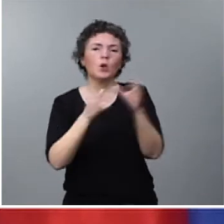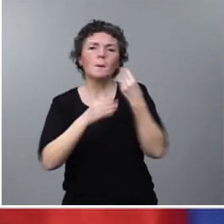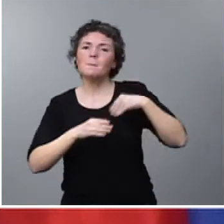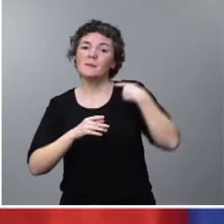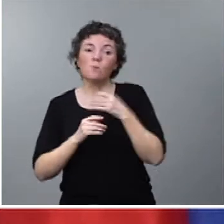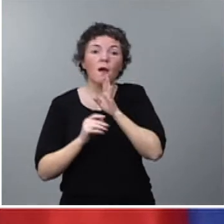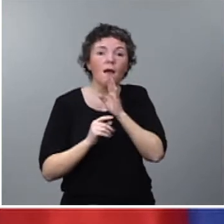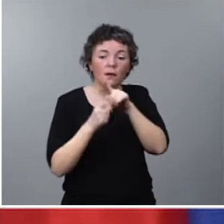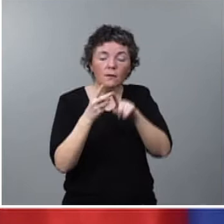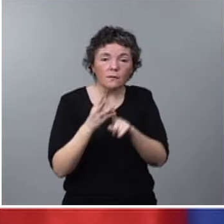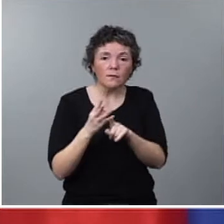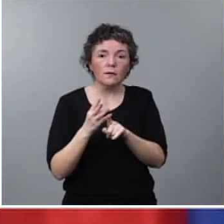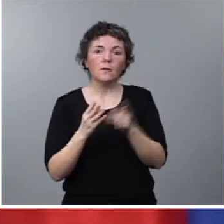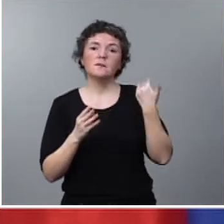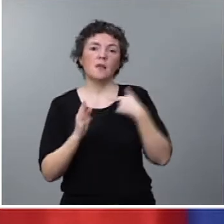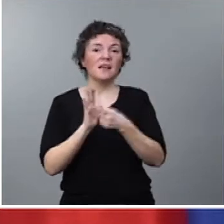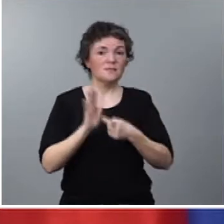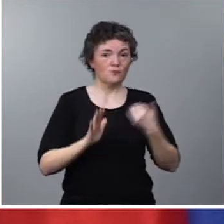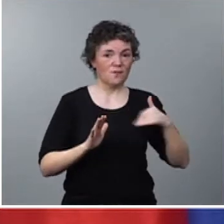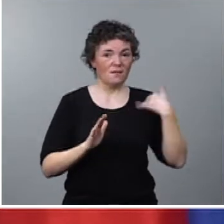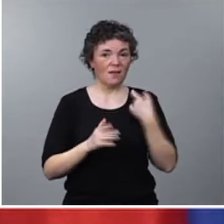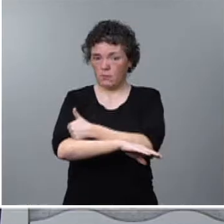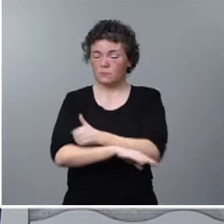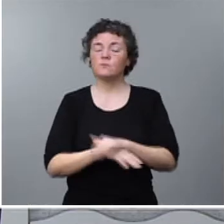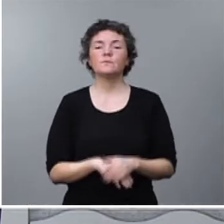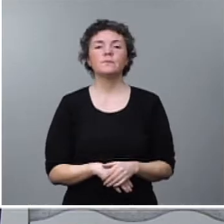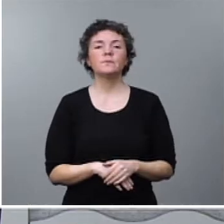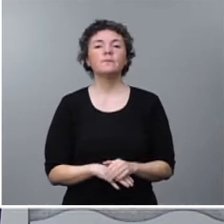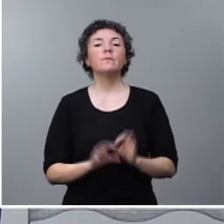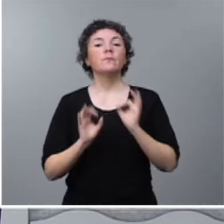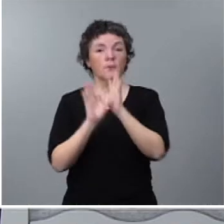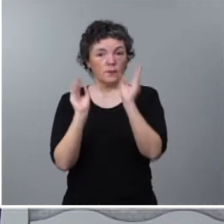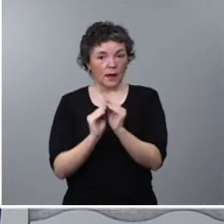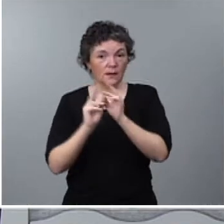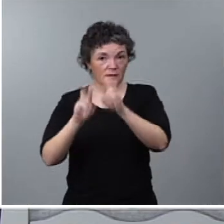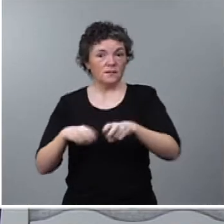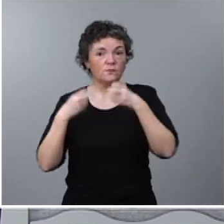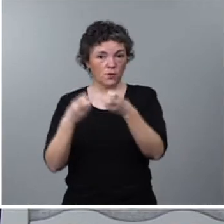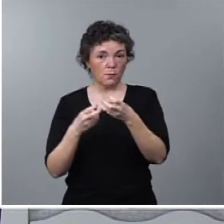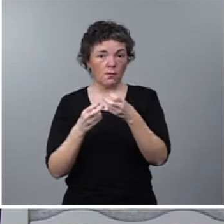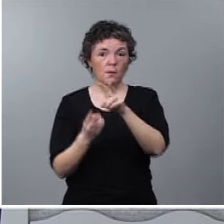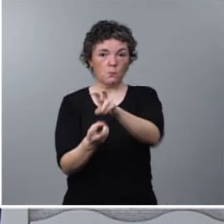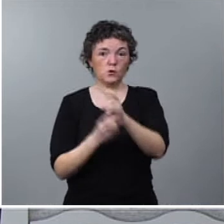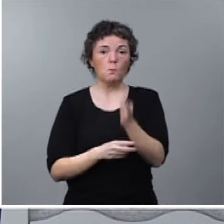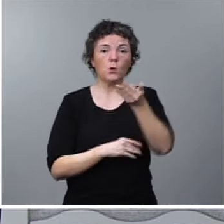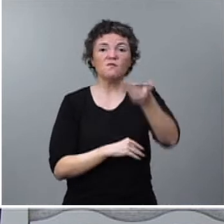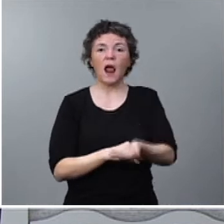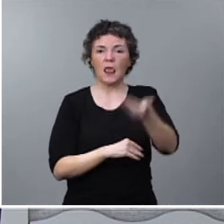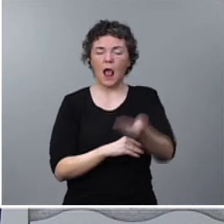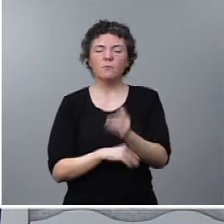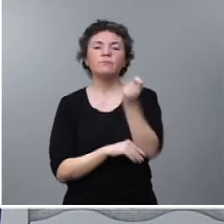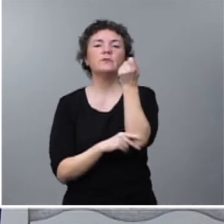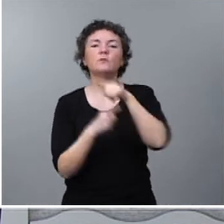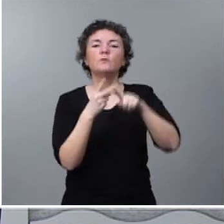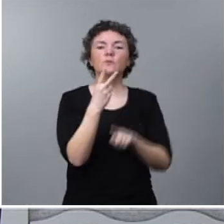citar, que ya estaban exentos del copago farmacéutico. Con esta reforma del impuesto de plusvalía vamos a conseguir dos objetivos.